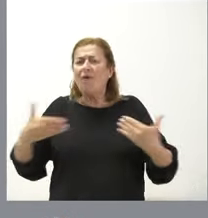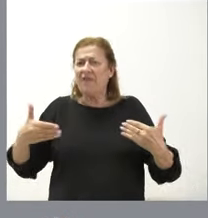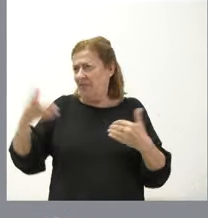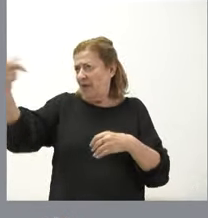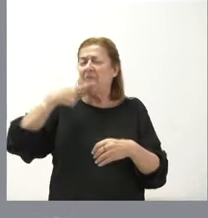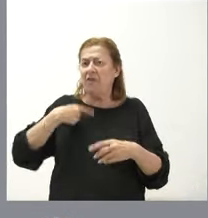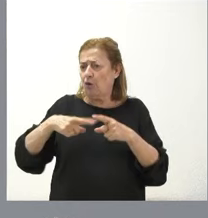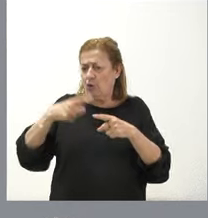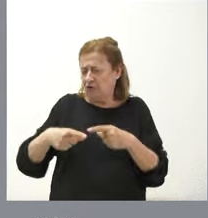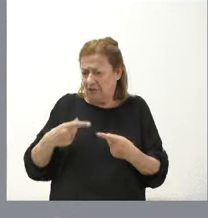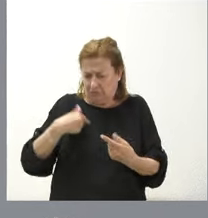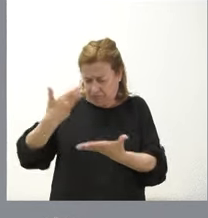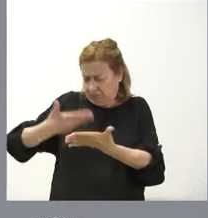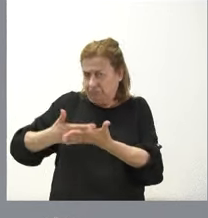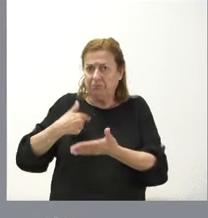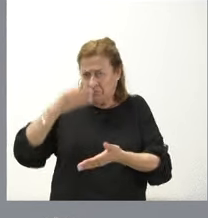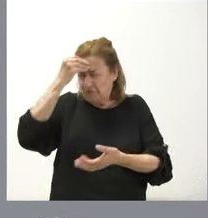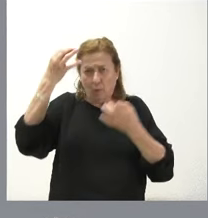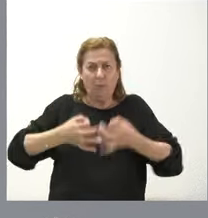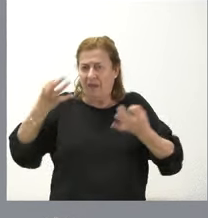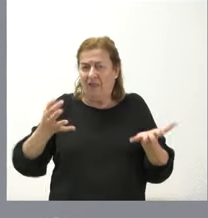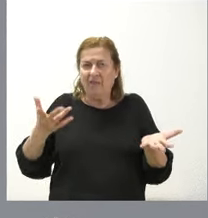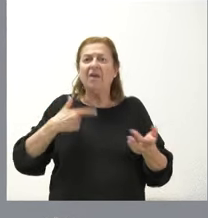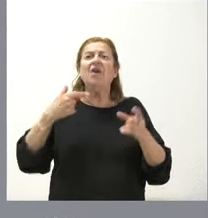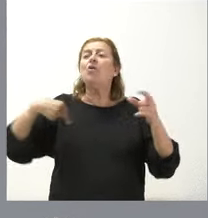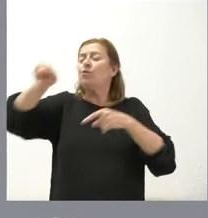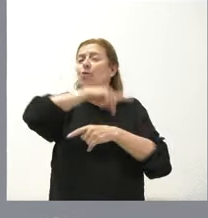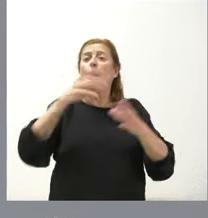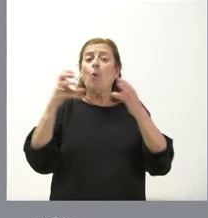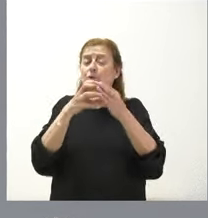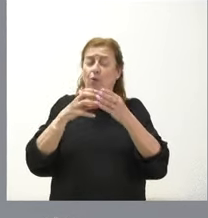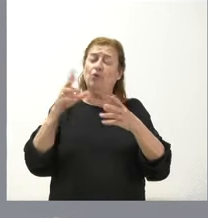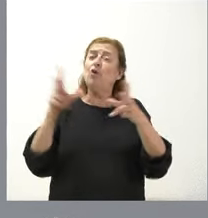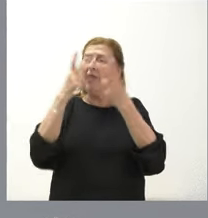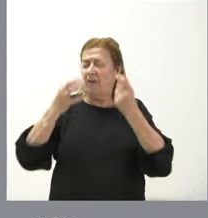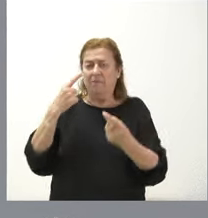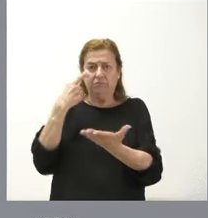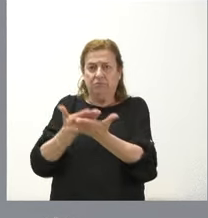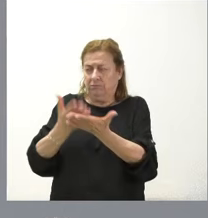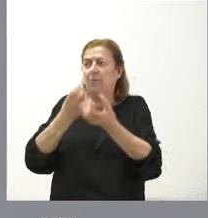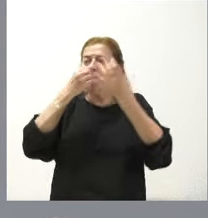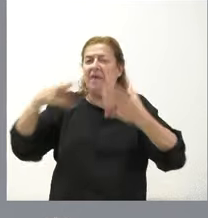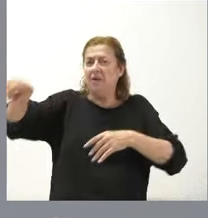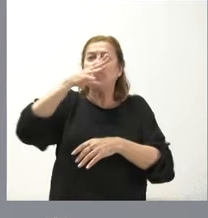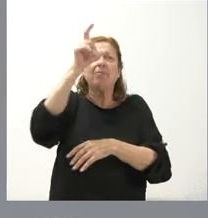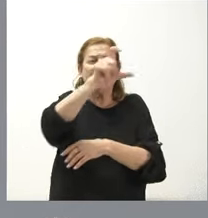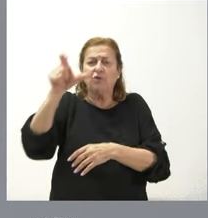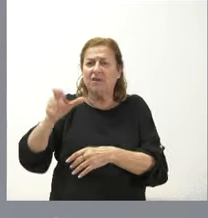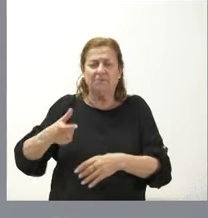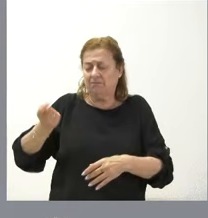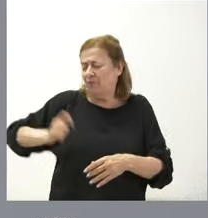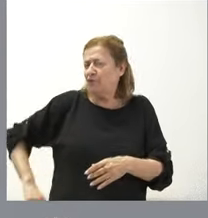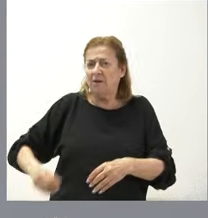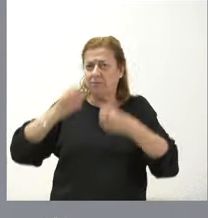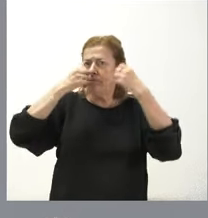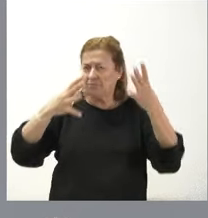de lo que ellos nos plantean y creemos también que el conjunto de la sociedad puede confiar. tenemos excelentes profesionales en Castilla y León, excelentes veterinarios